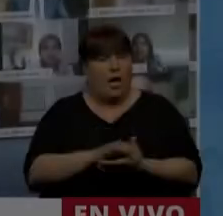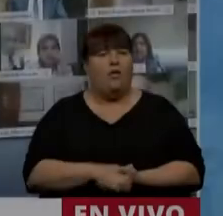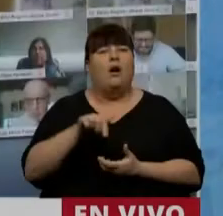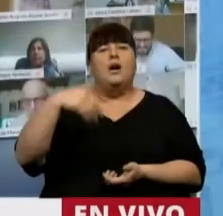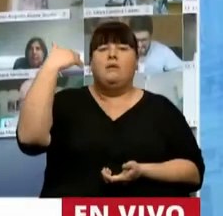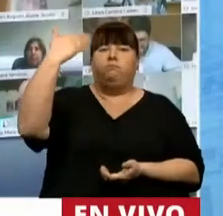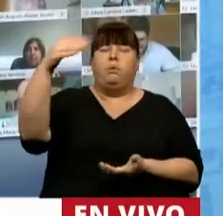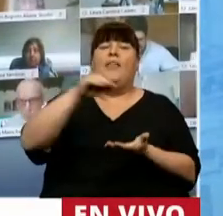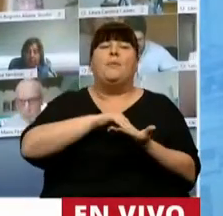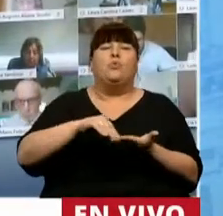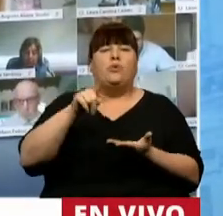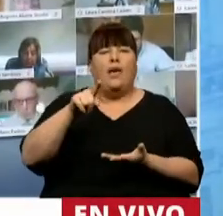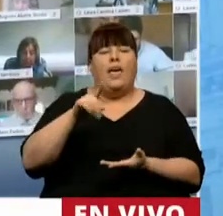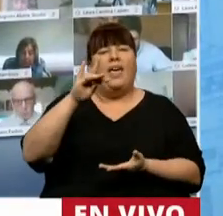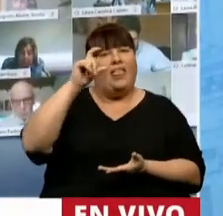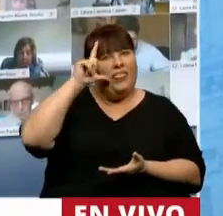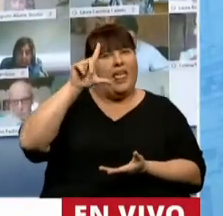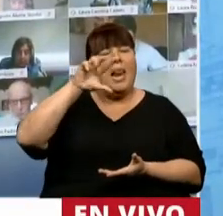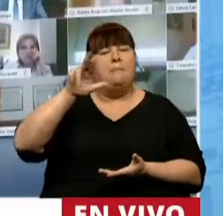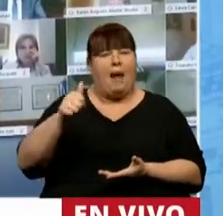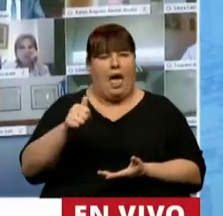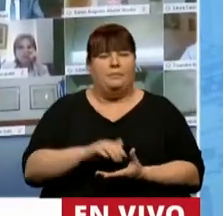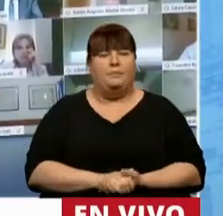Tiene la palabra la diputada Romina del Pla.